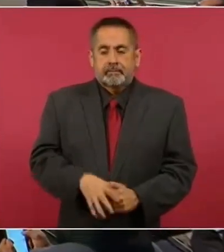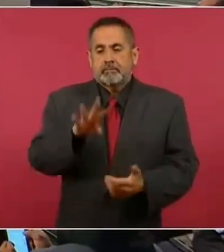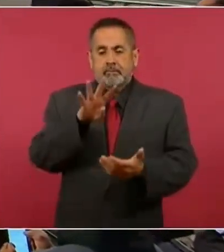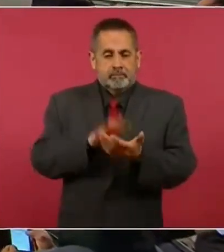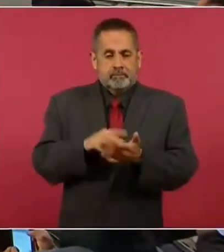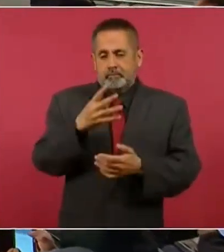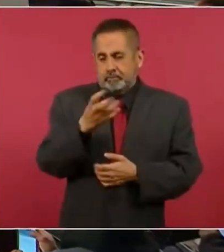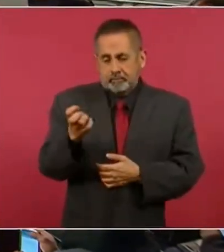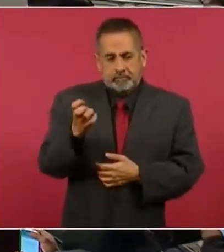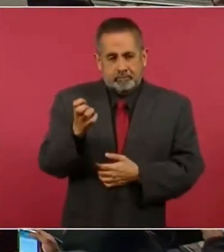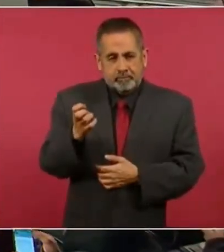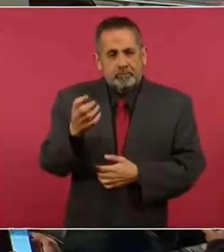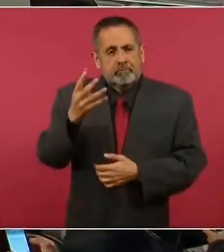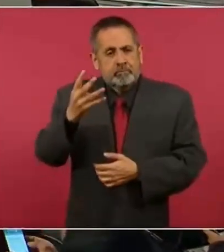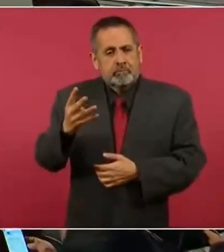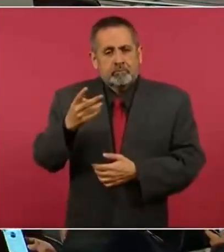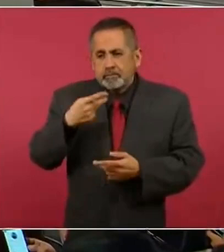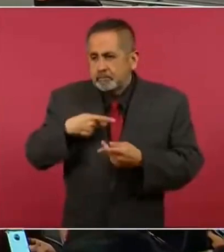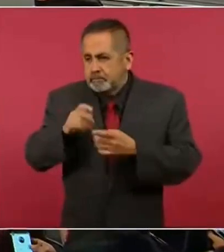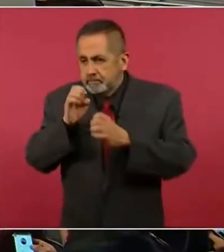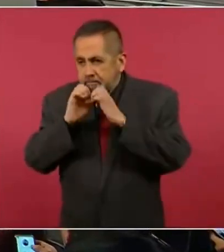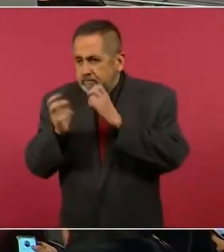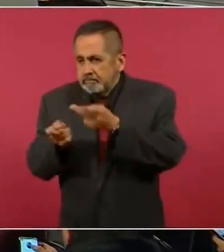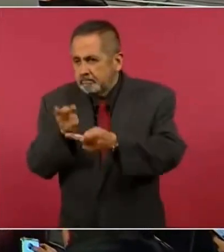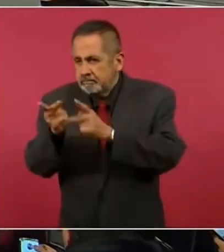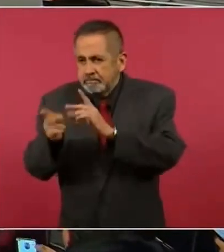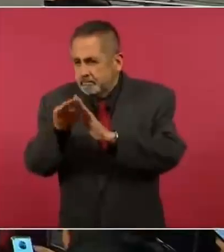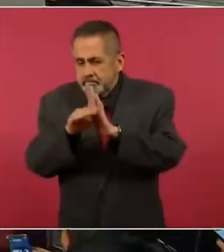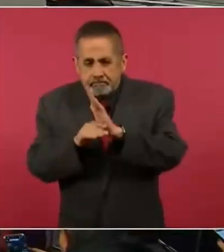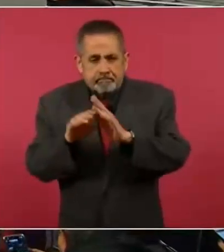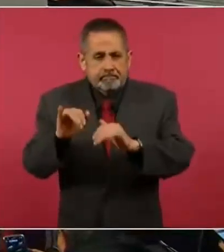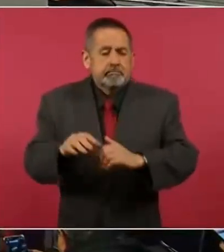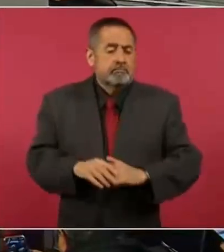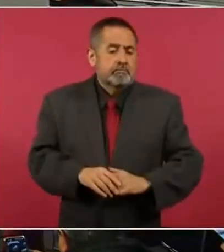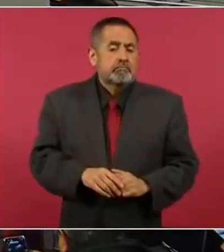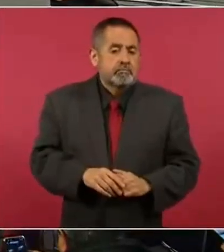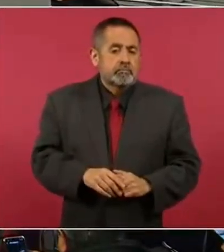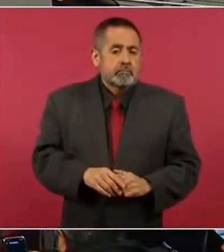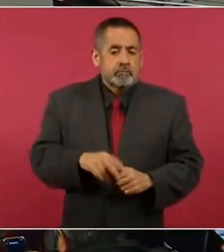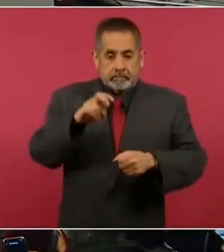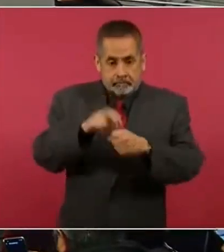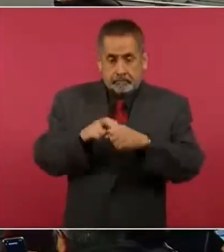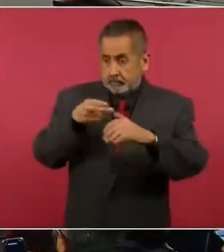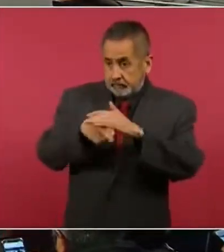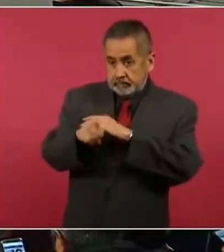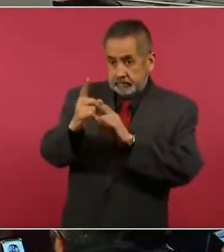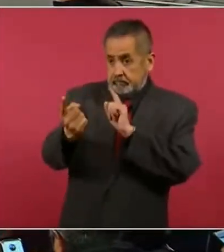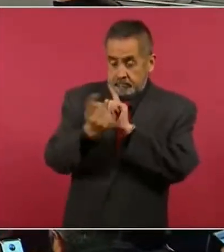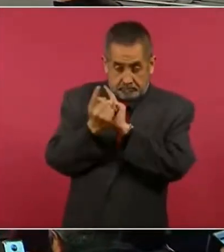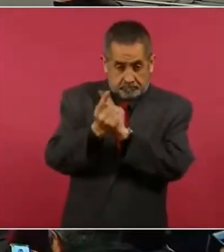4.404 entrevistas. Sí las hicieron en el Metro, ¿verdad?